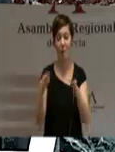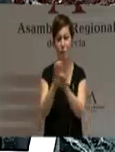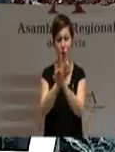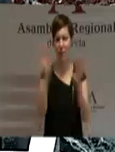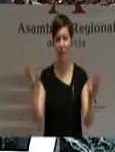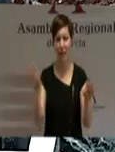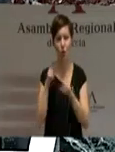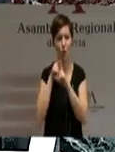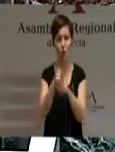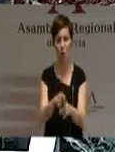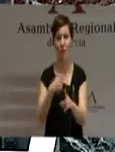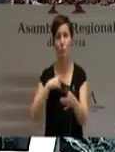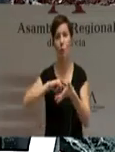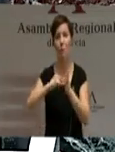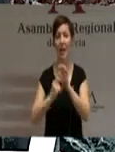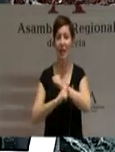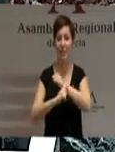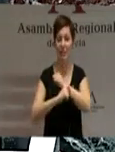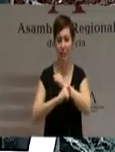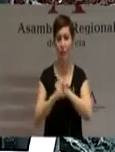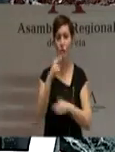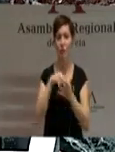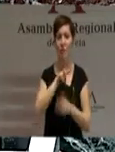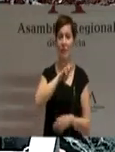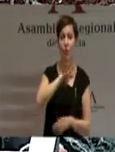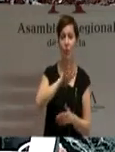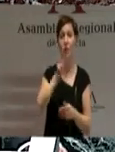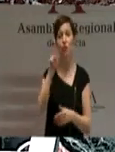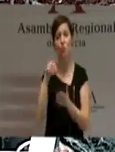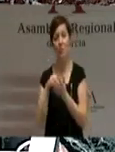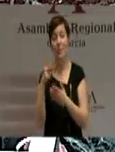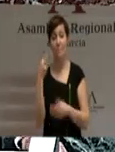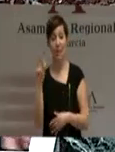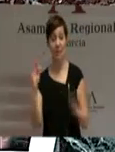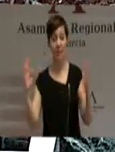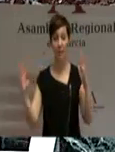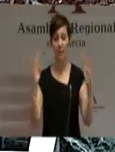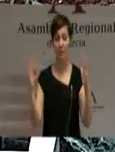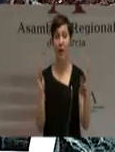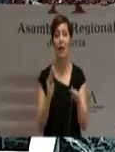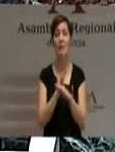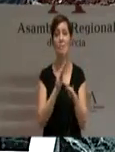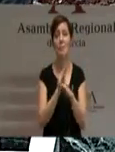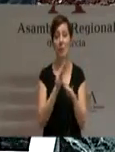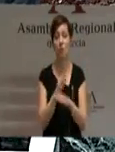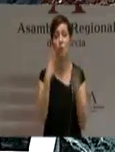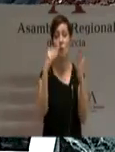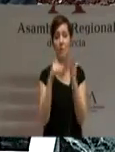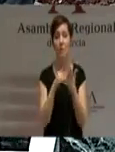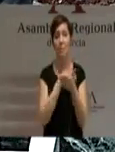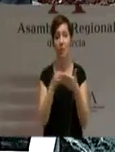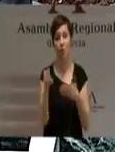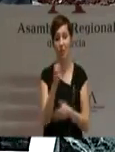estratégico de la región de Murcia 2014-2020, que contempla inversiones por valor de más de 9.000 millones de euros